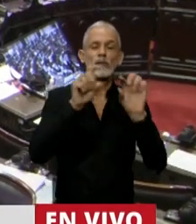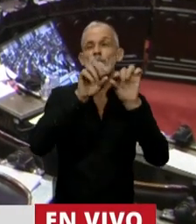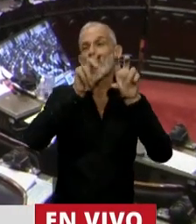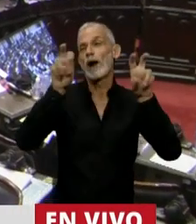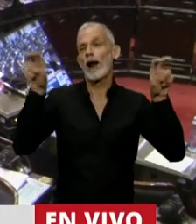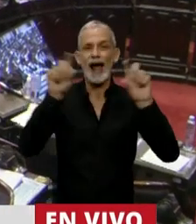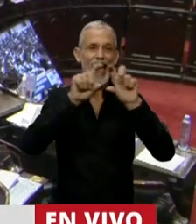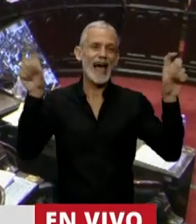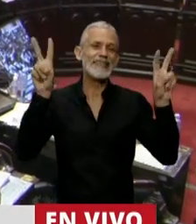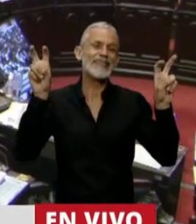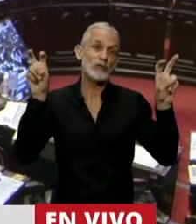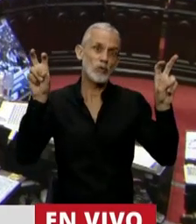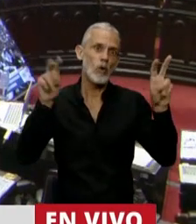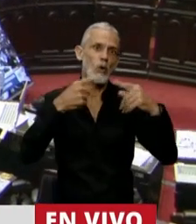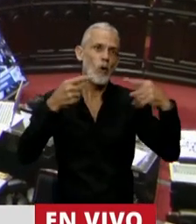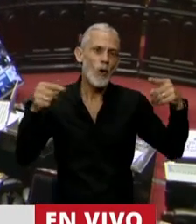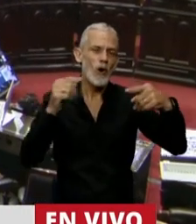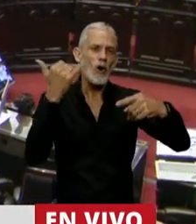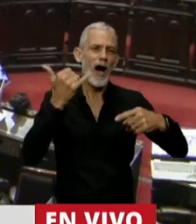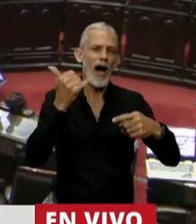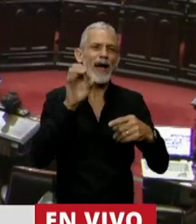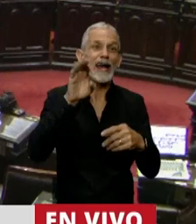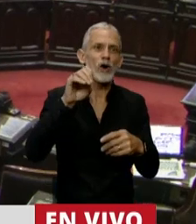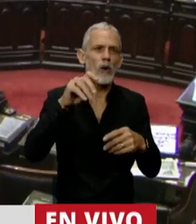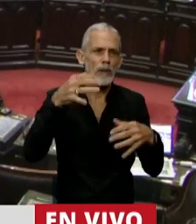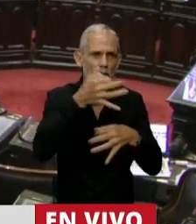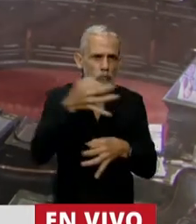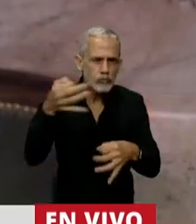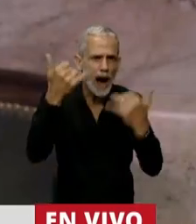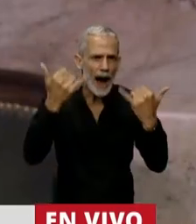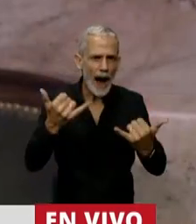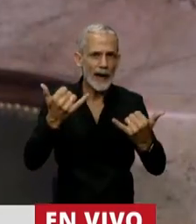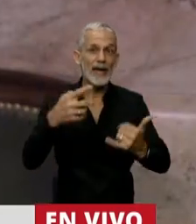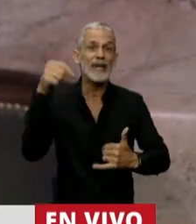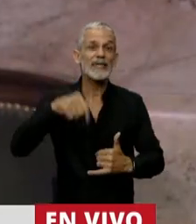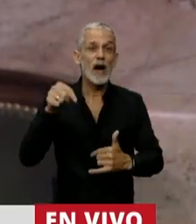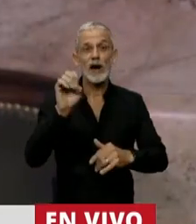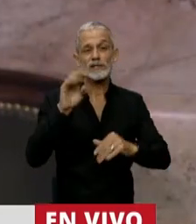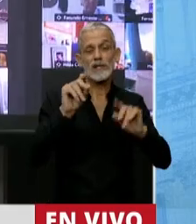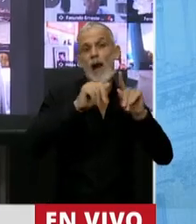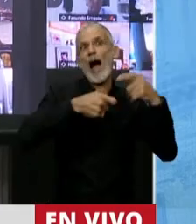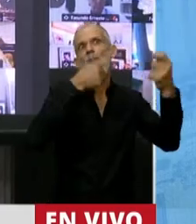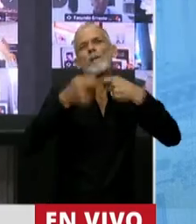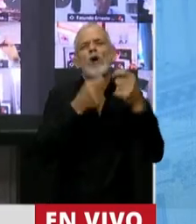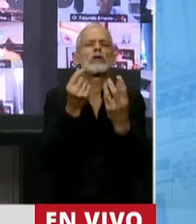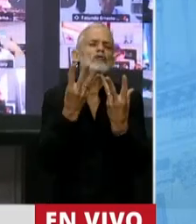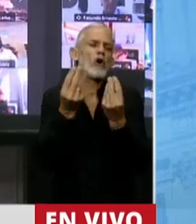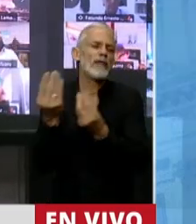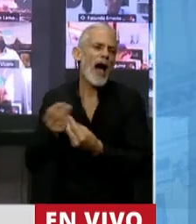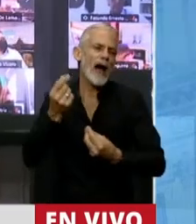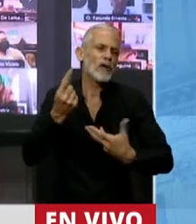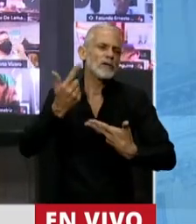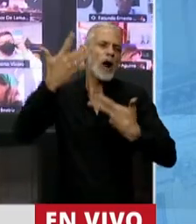muy rimbombante y pomposa aquellas cosas que tienen nombres concretos. Y esta vez llaman aporte solidario y